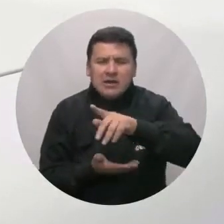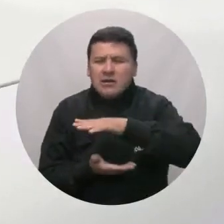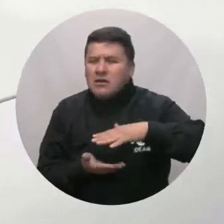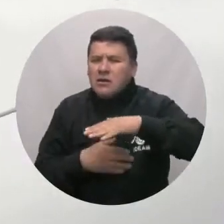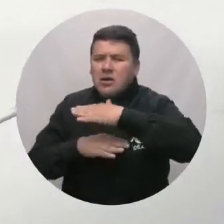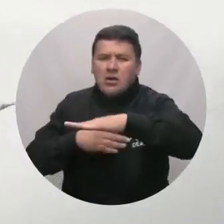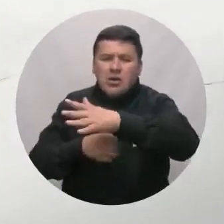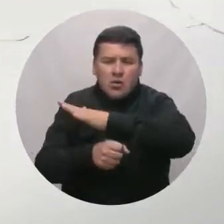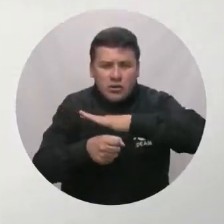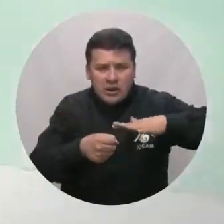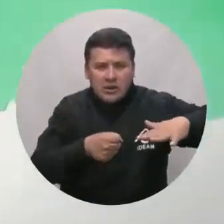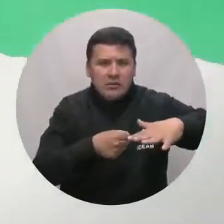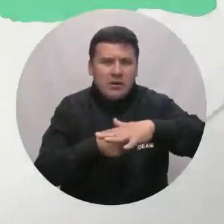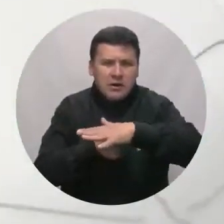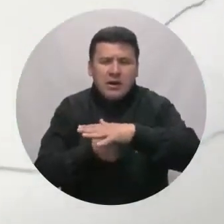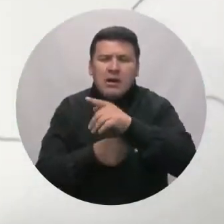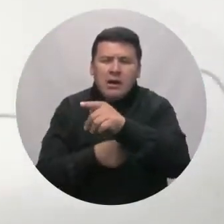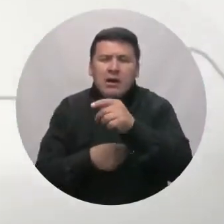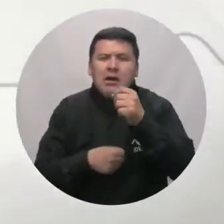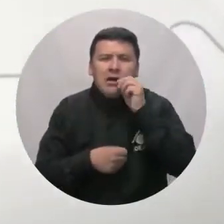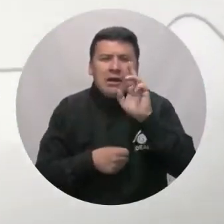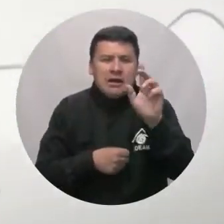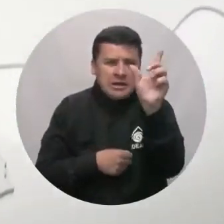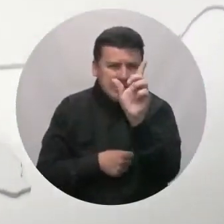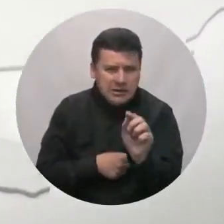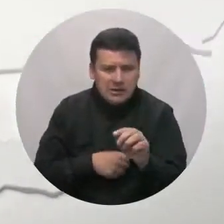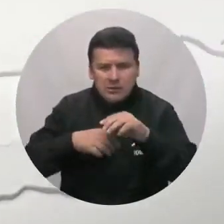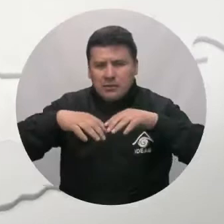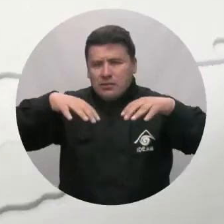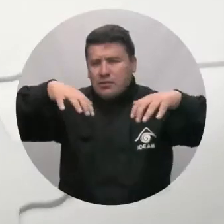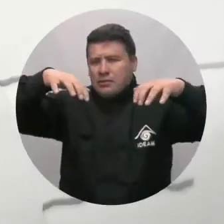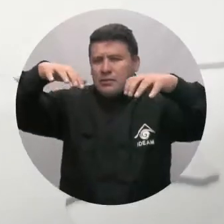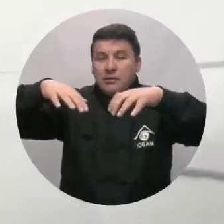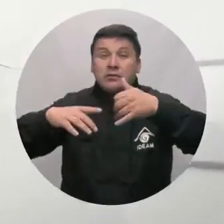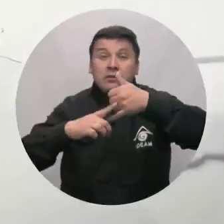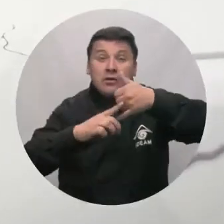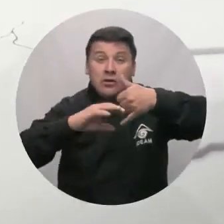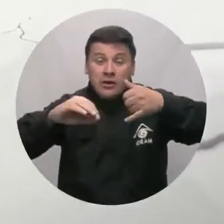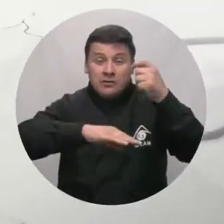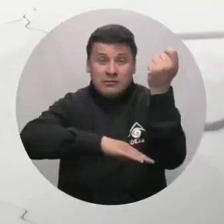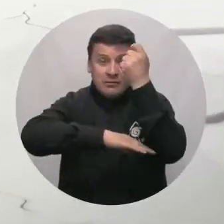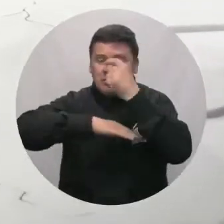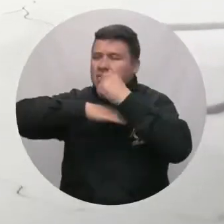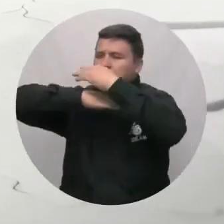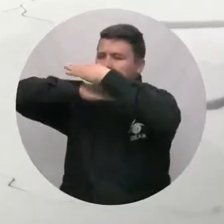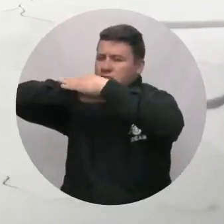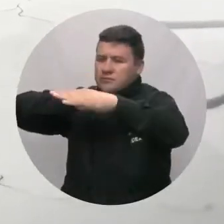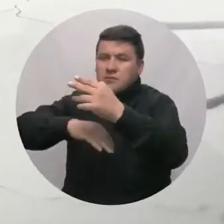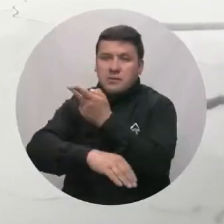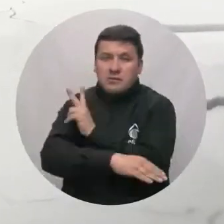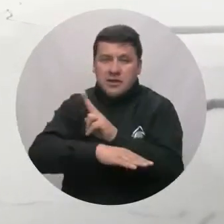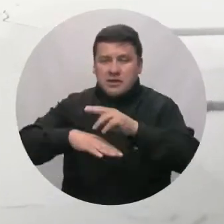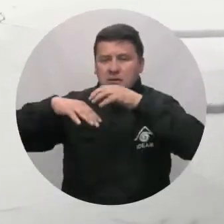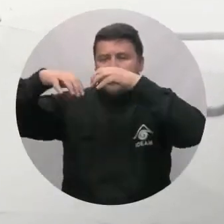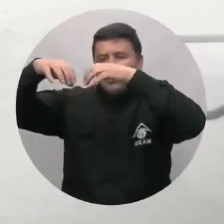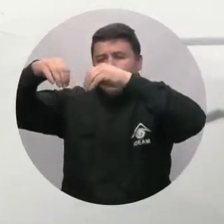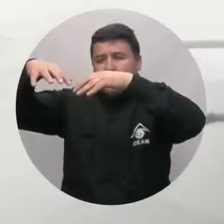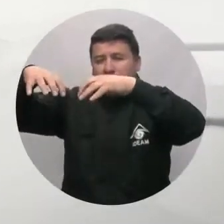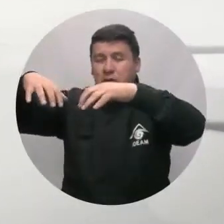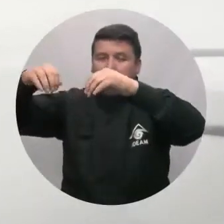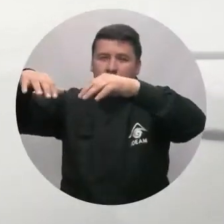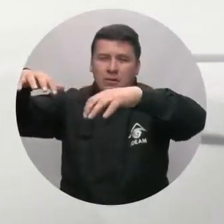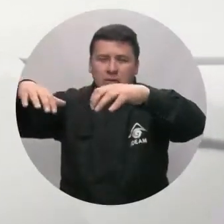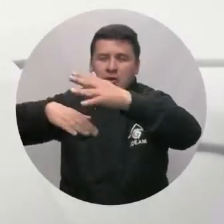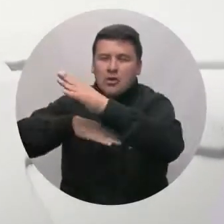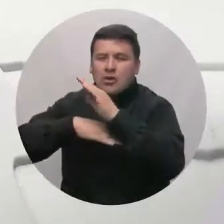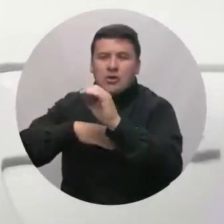noroccidente del altiplano Cundiboyacencia, e incandos en Vizaralda. Si bajamos a la Orinoquía, las lluvias se localizan al oriente del Bichada, con